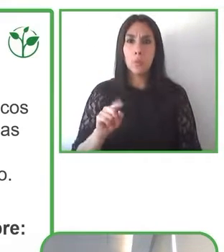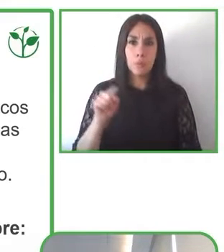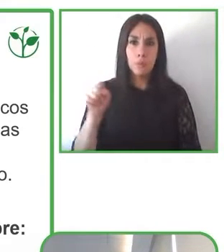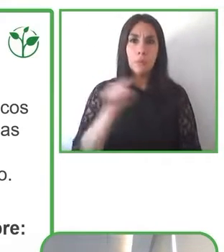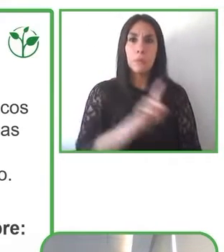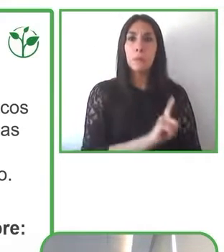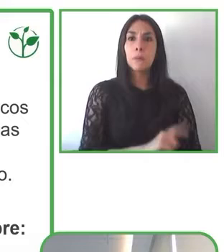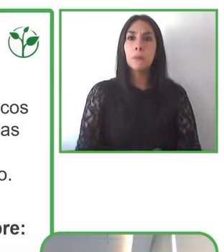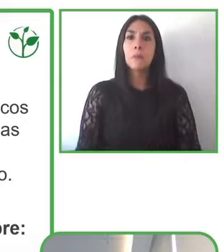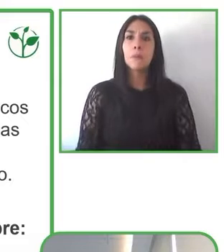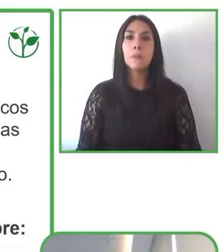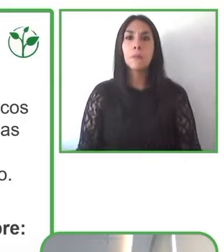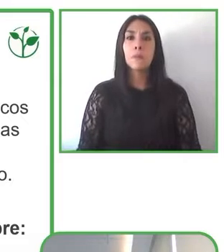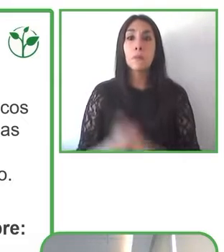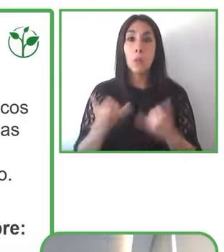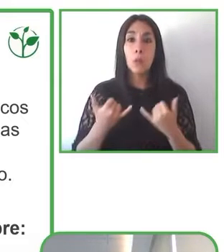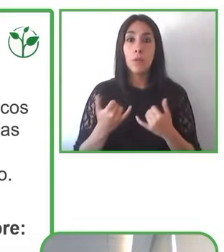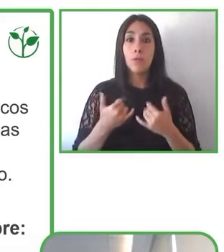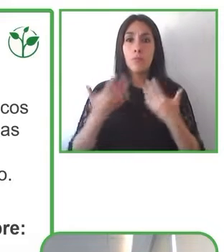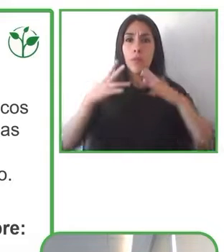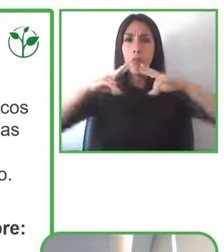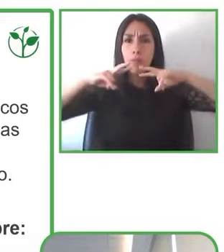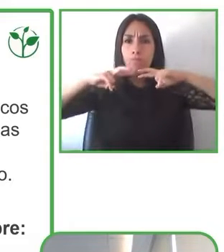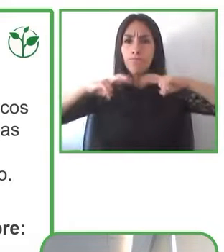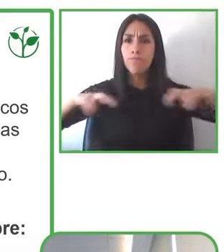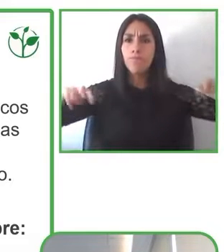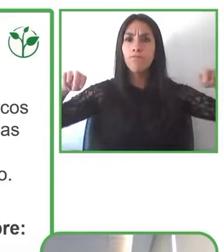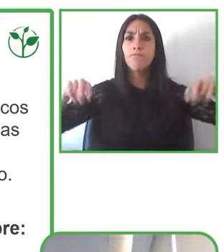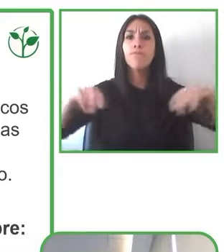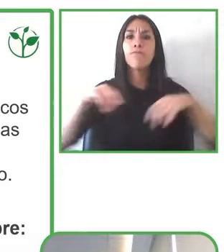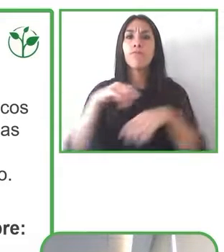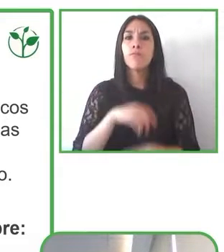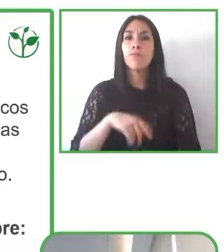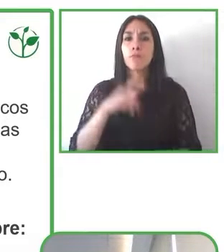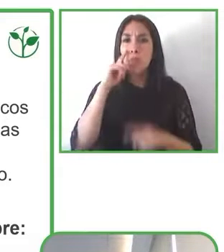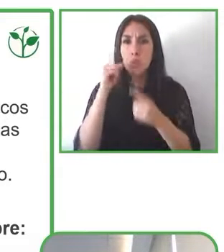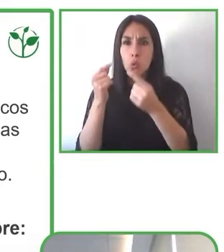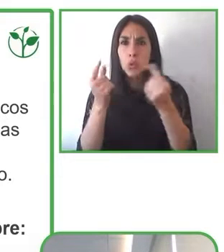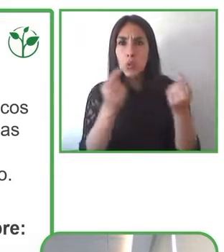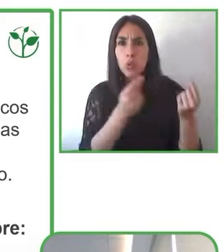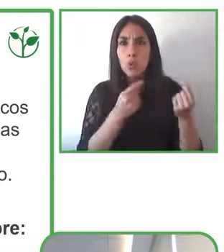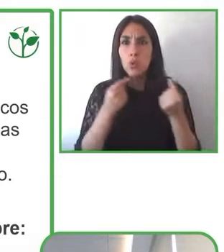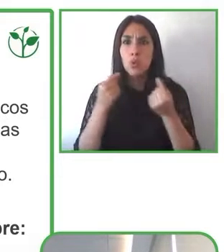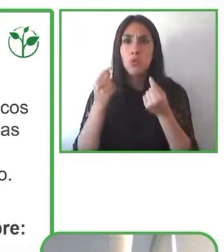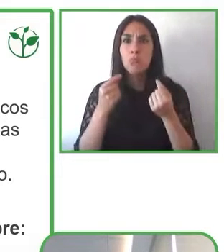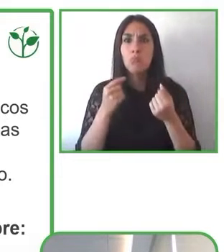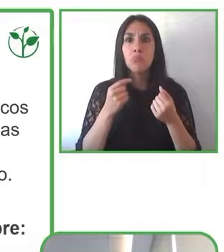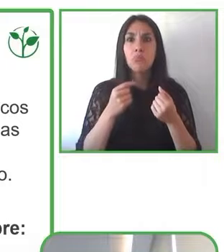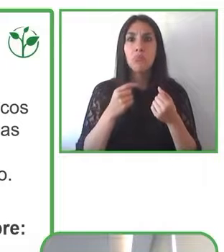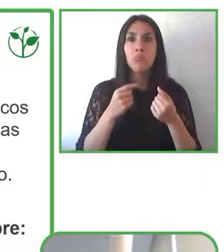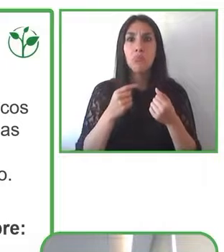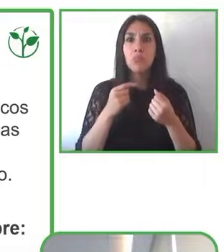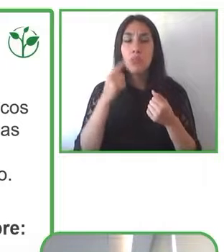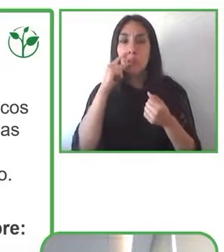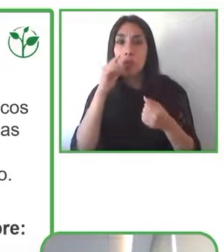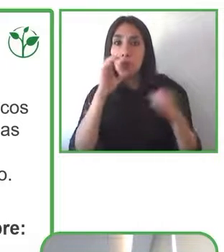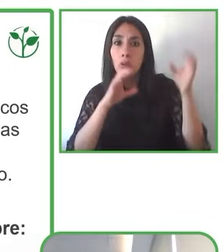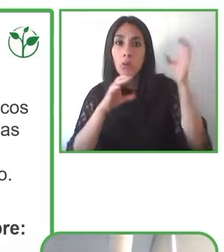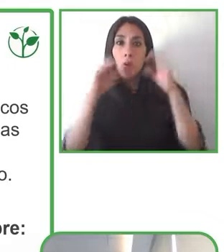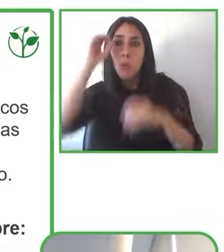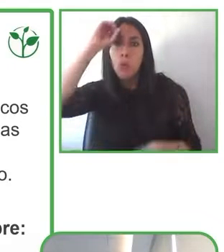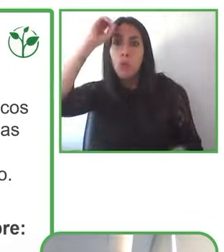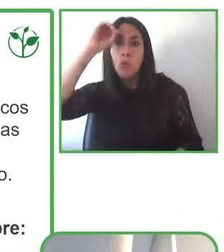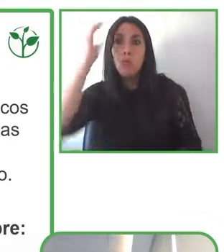reparación criterios de diseño e insumos para nuevas actualizaciones de nuestro material técnico. El